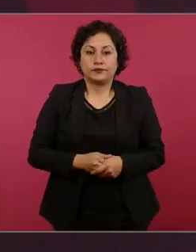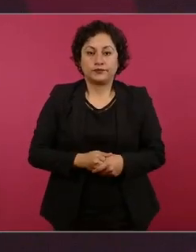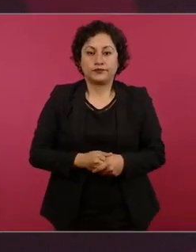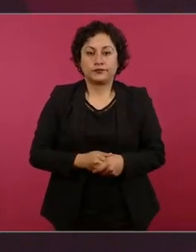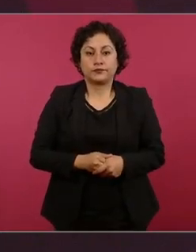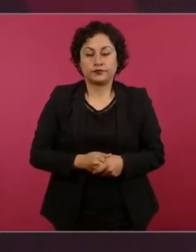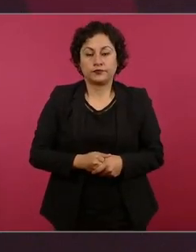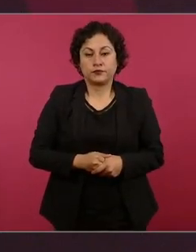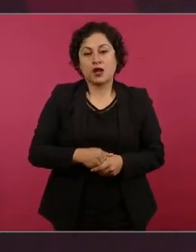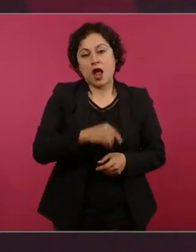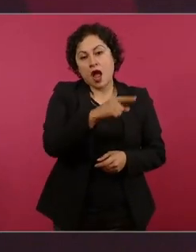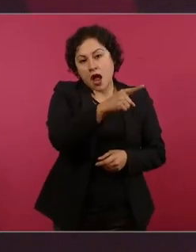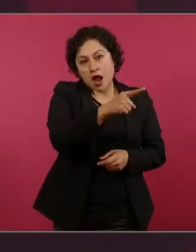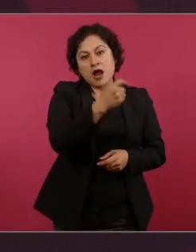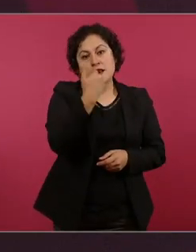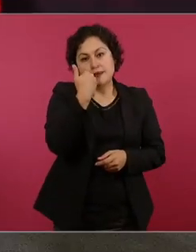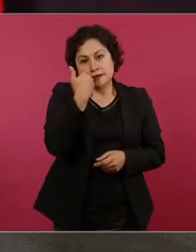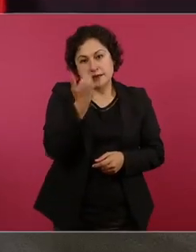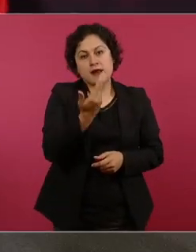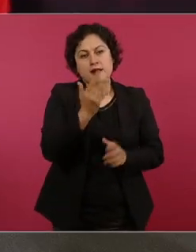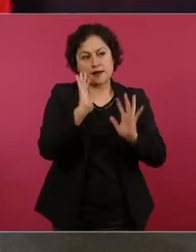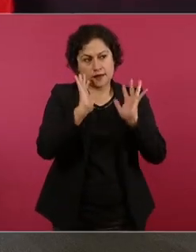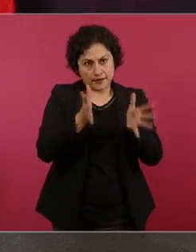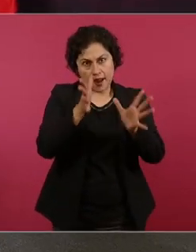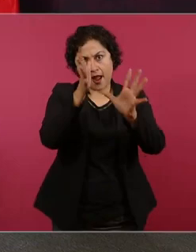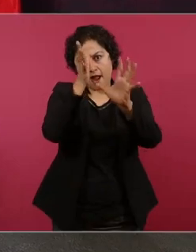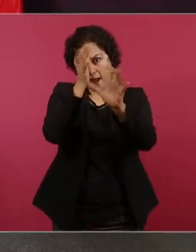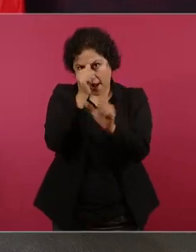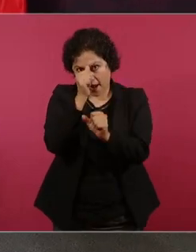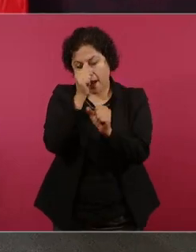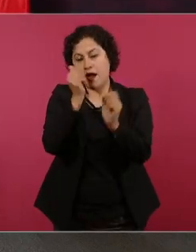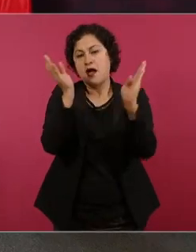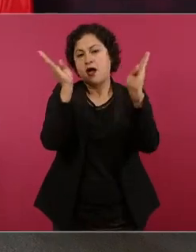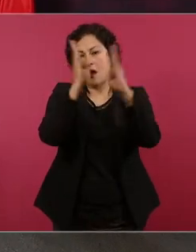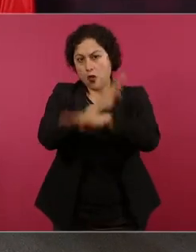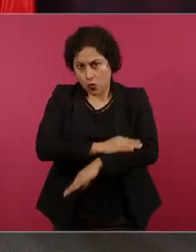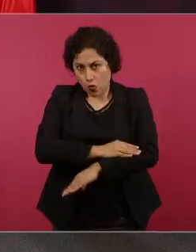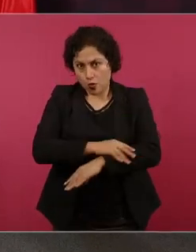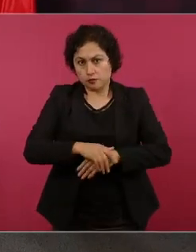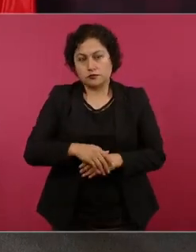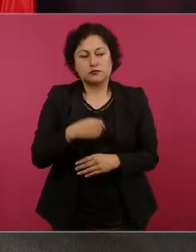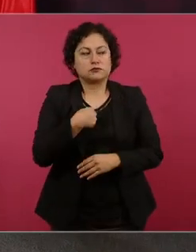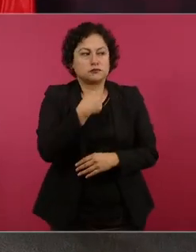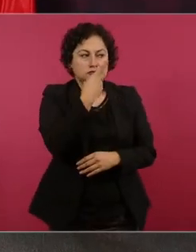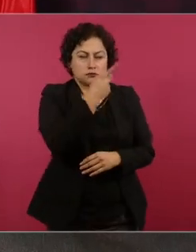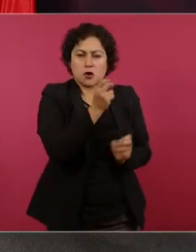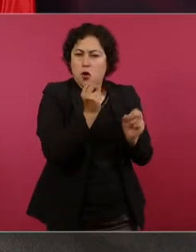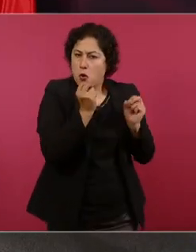queriendo que se llegara a un acuerdo le dije bueno vamos a